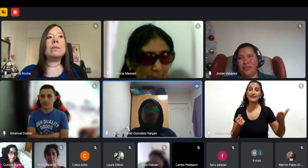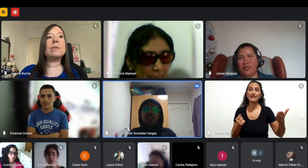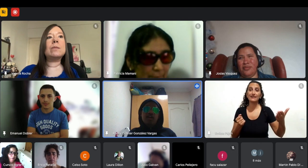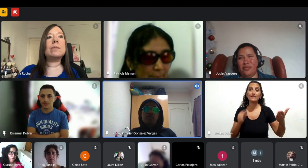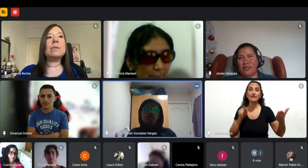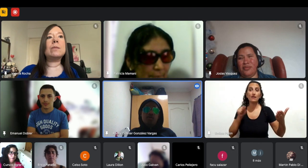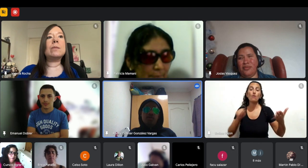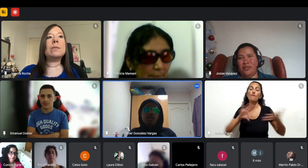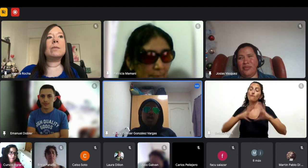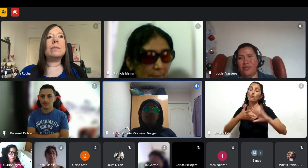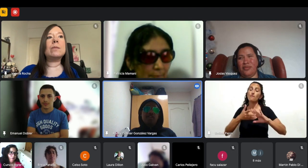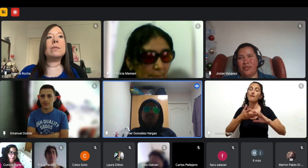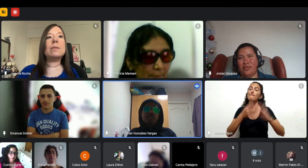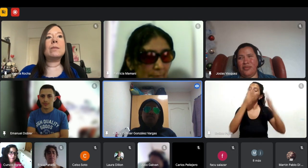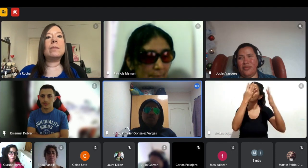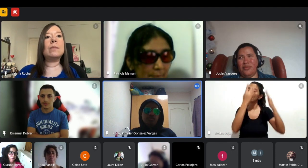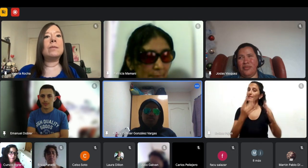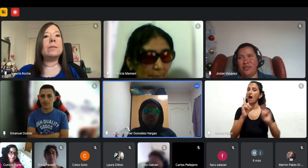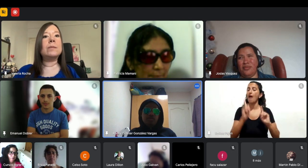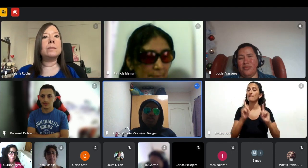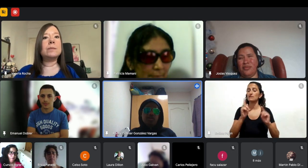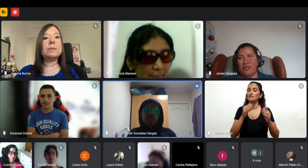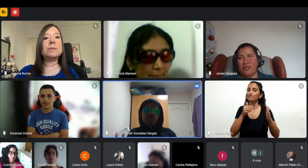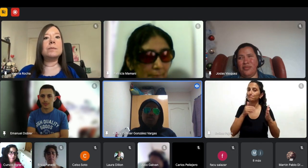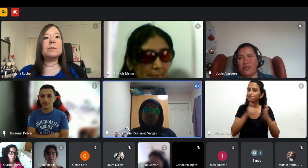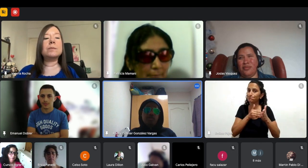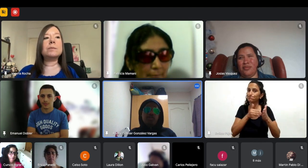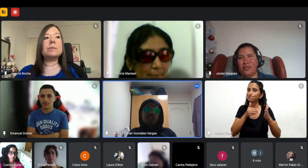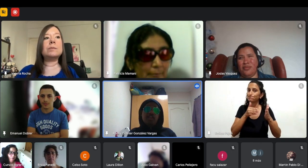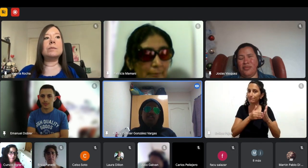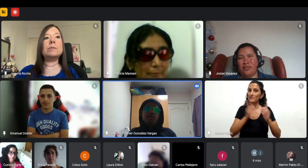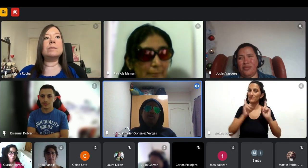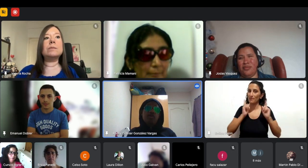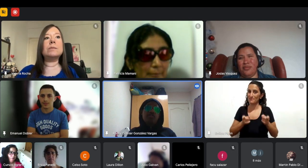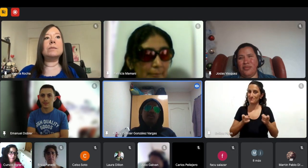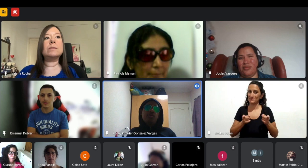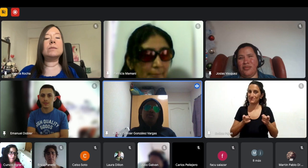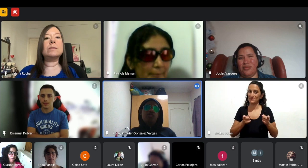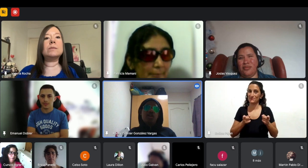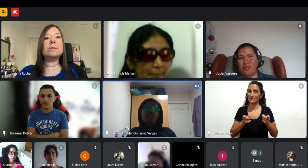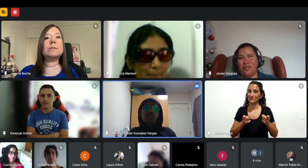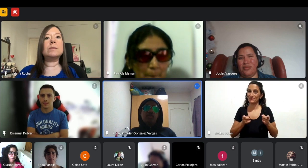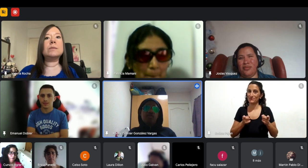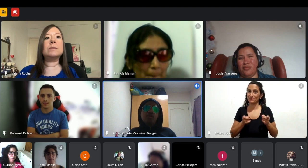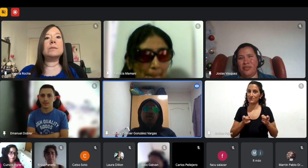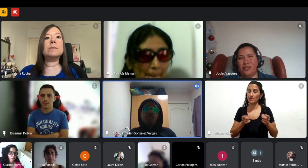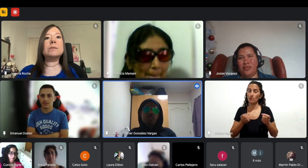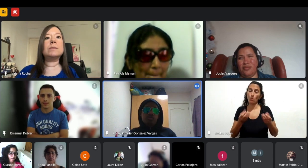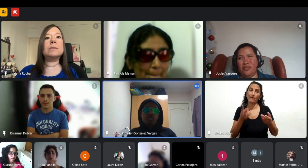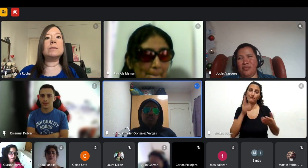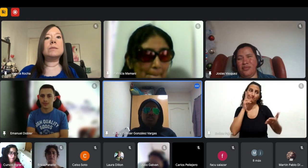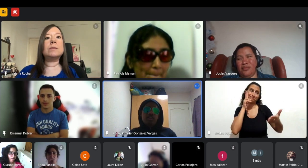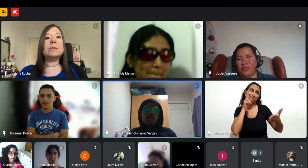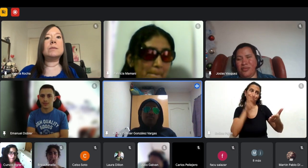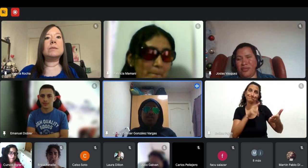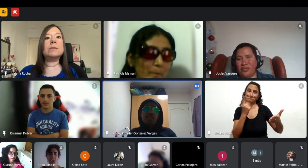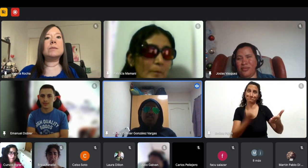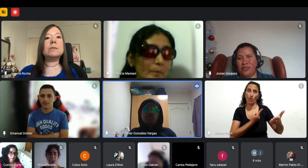un obstáculo al principio porque no no sabe debido a que lo enseñan muy visual no podemos